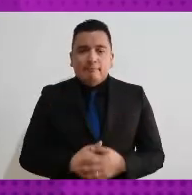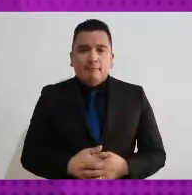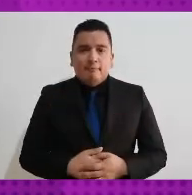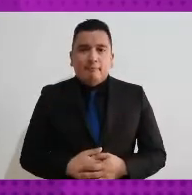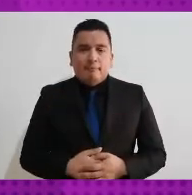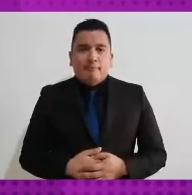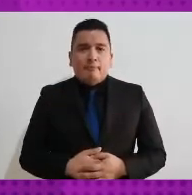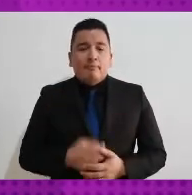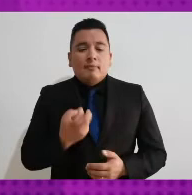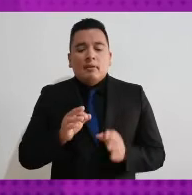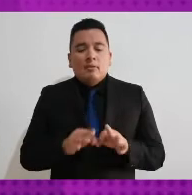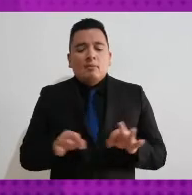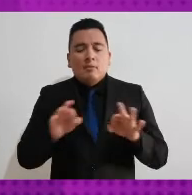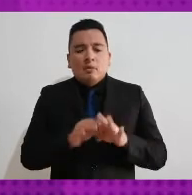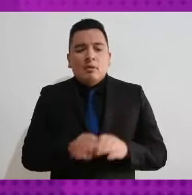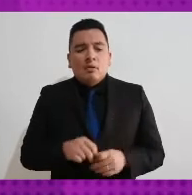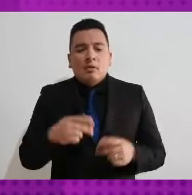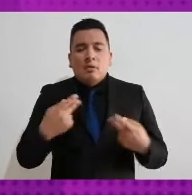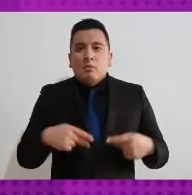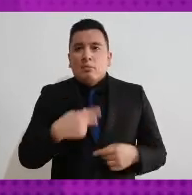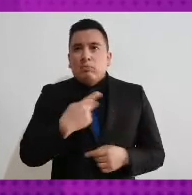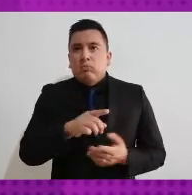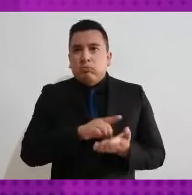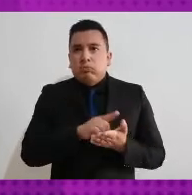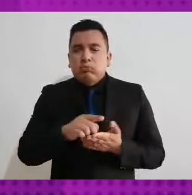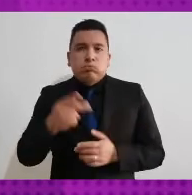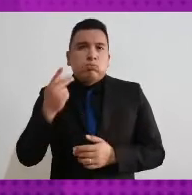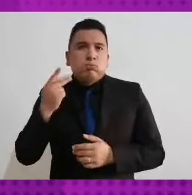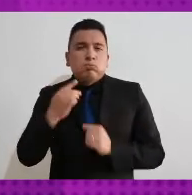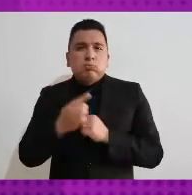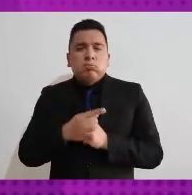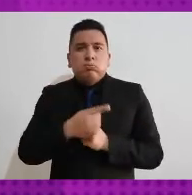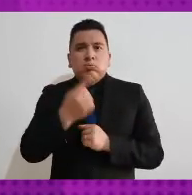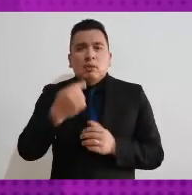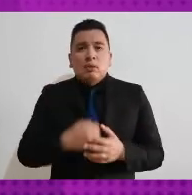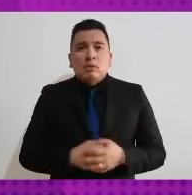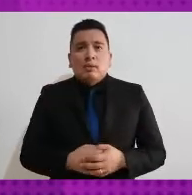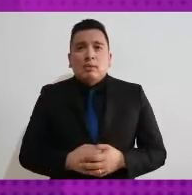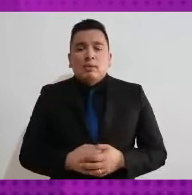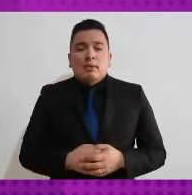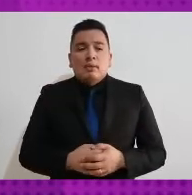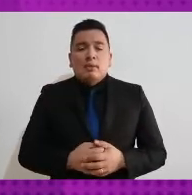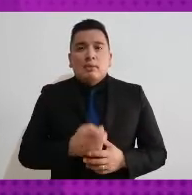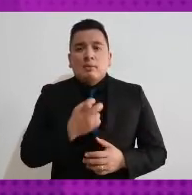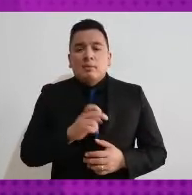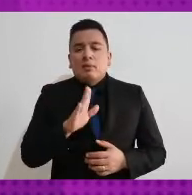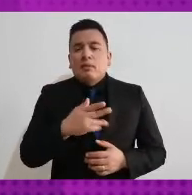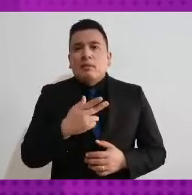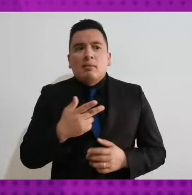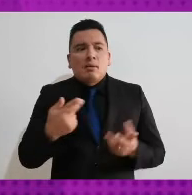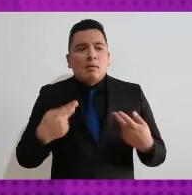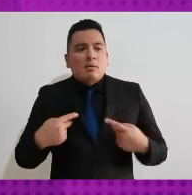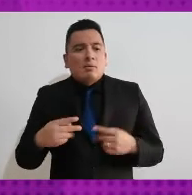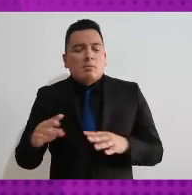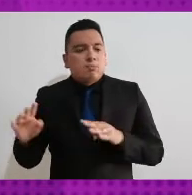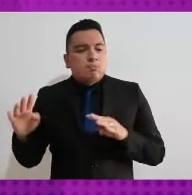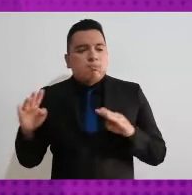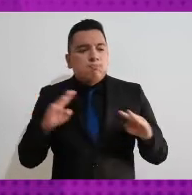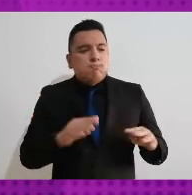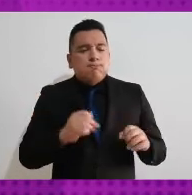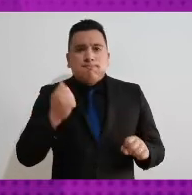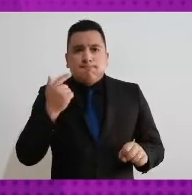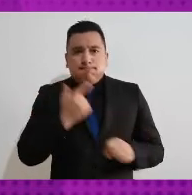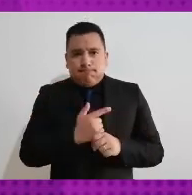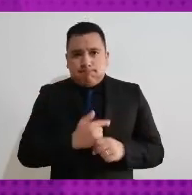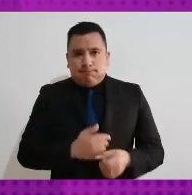bien importante que las personas puedan ejercer sus derechos políticos porque son una especie de altavoz para que el